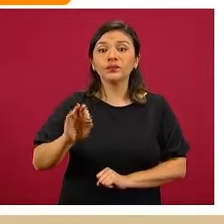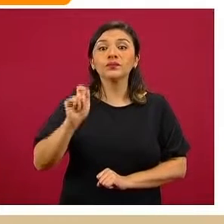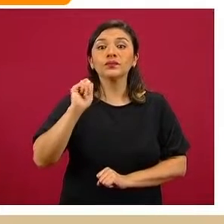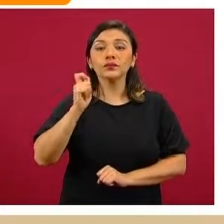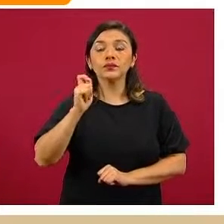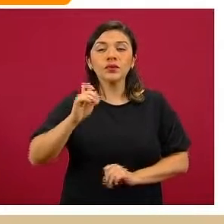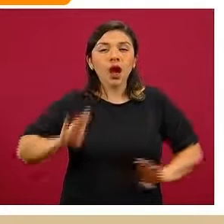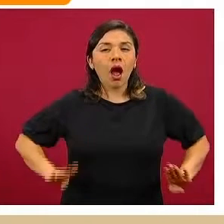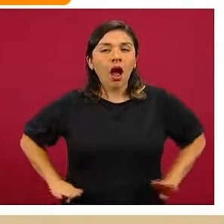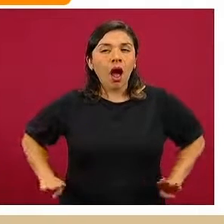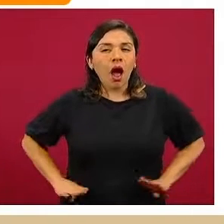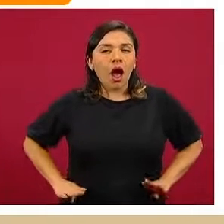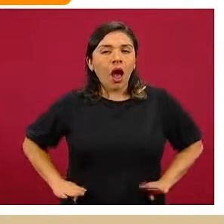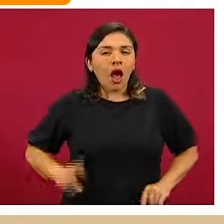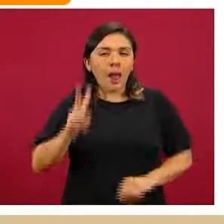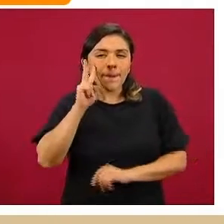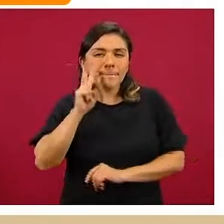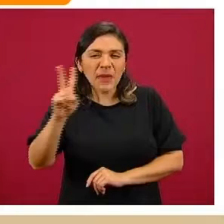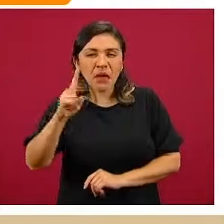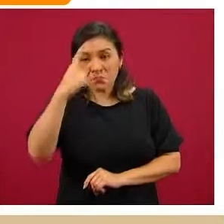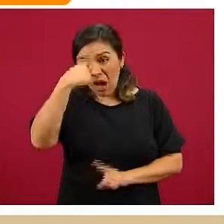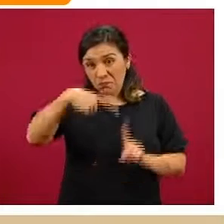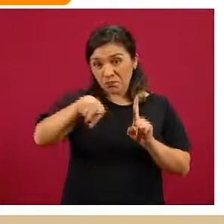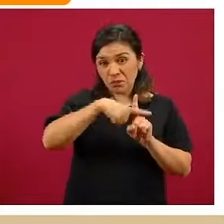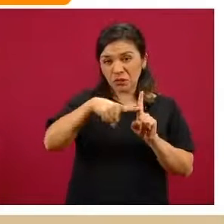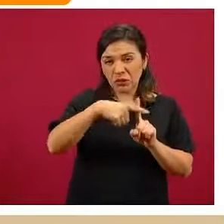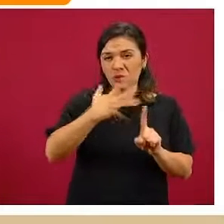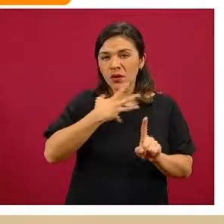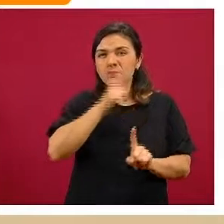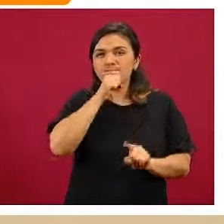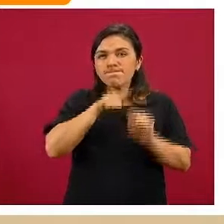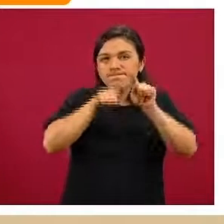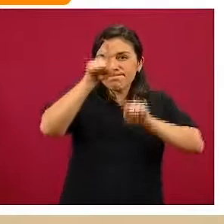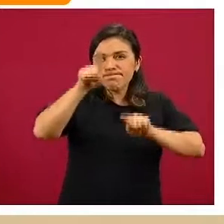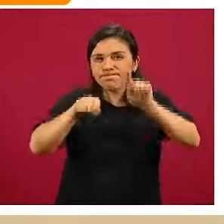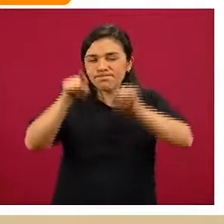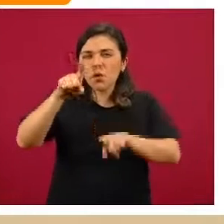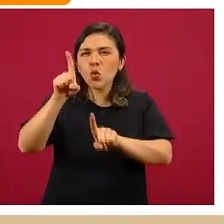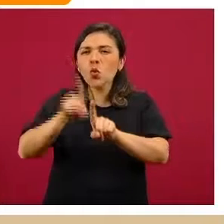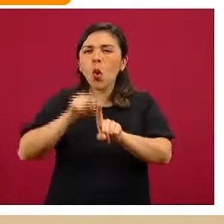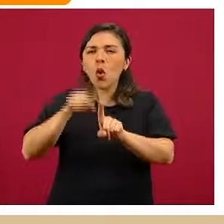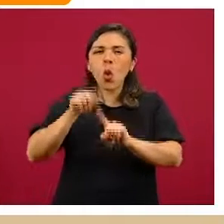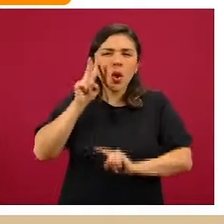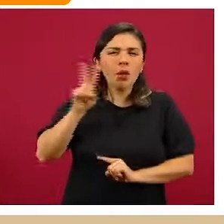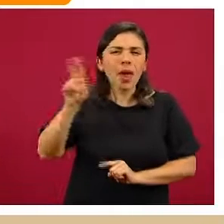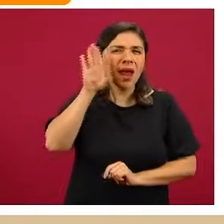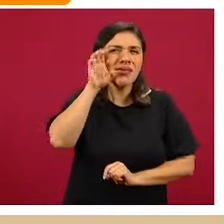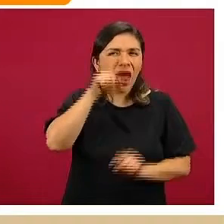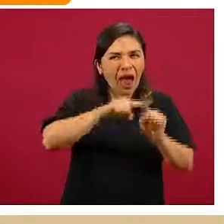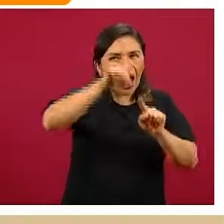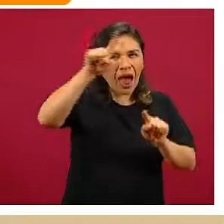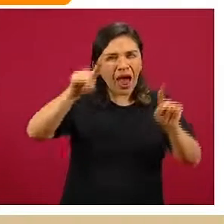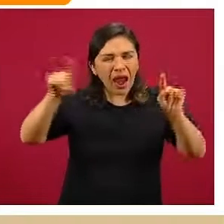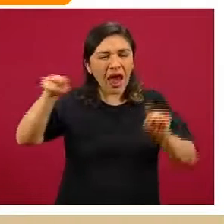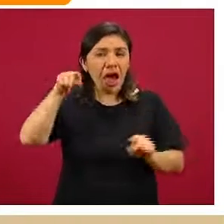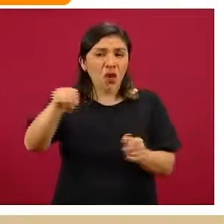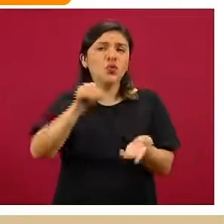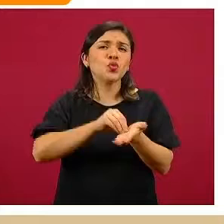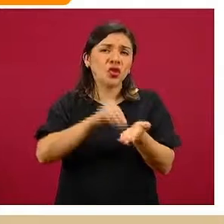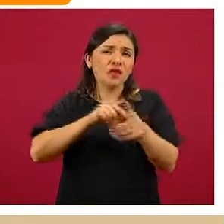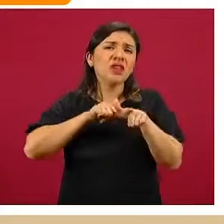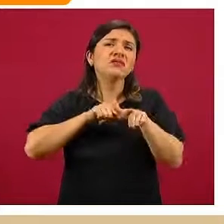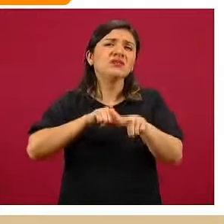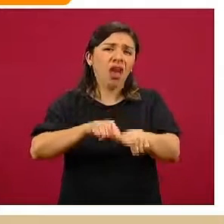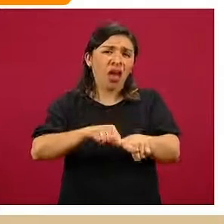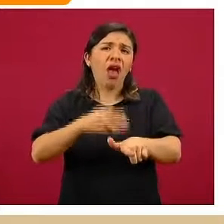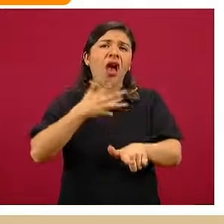tendencia de este porcentaje de positividad, que está graficado precisamente en la línea de color naranja, pues todavía continúa